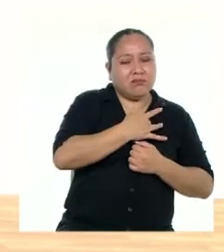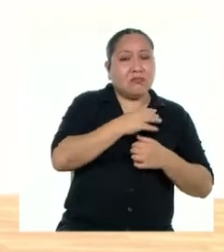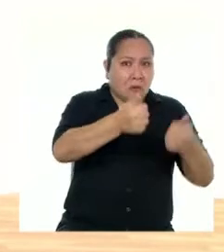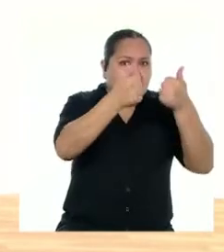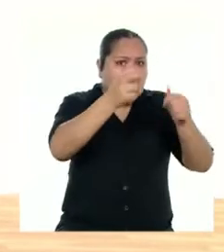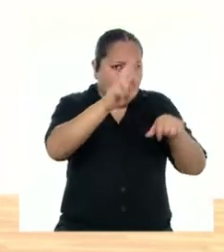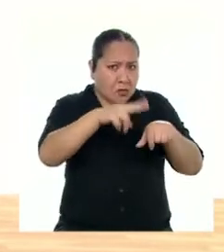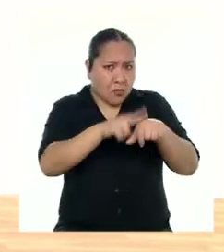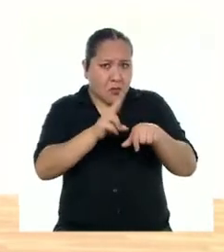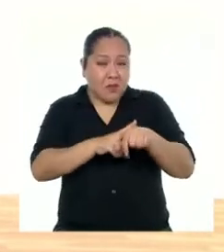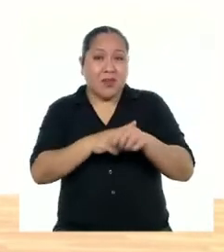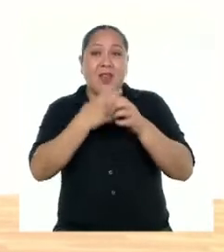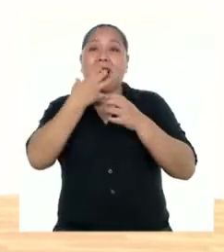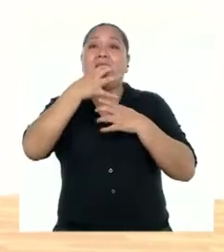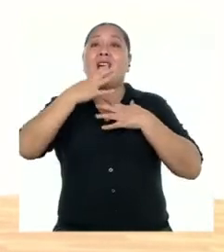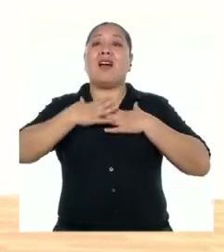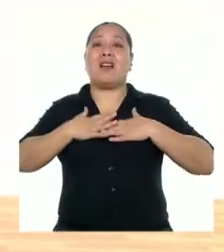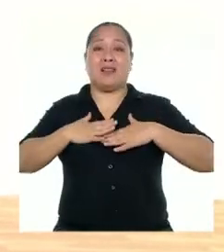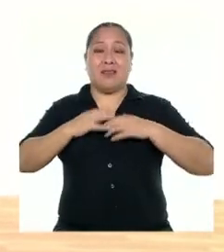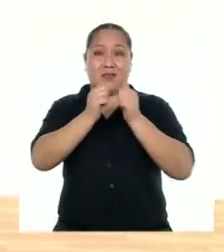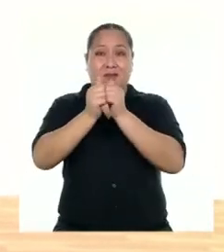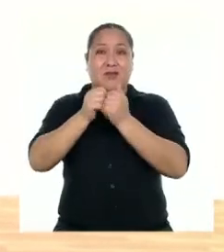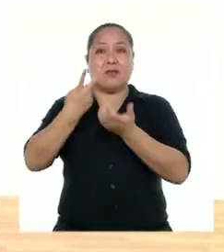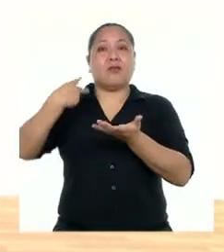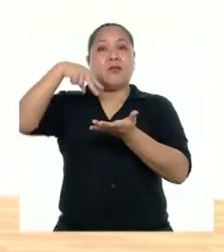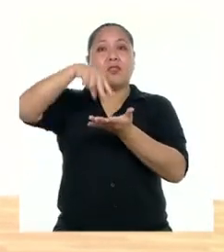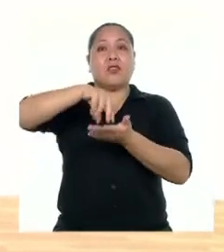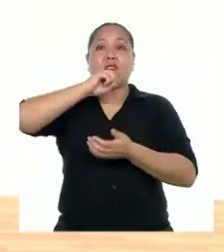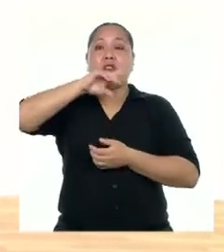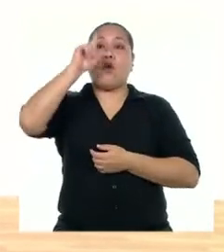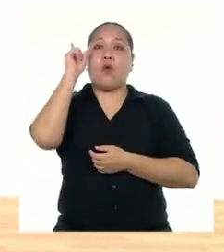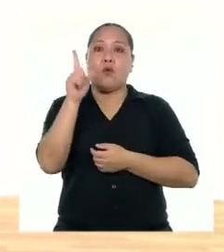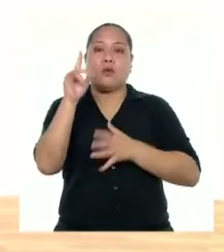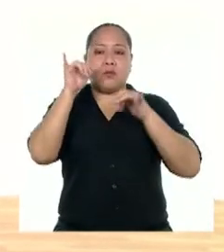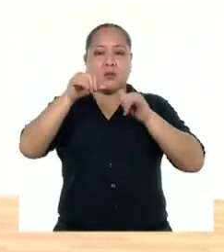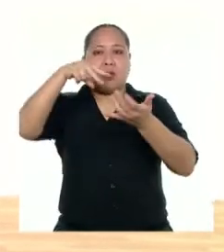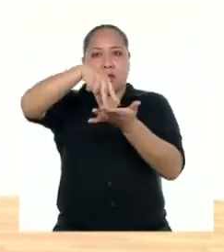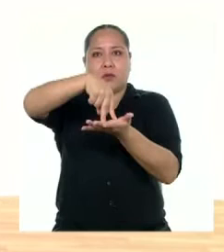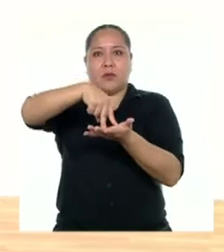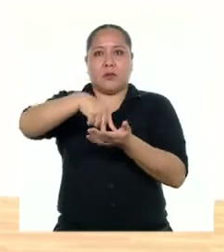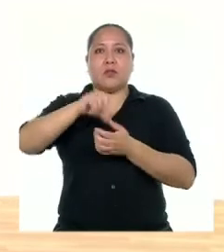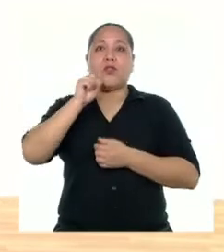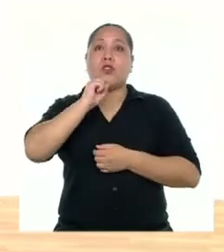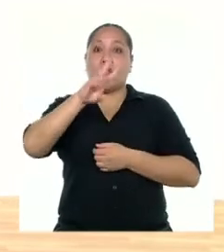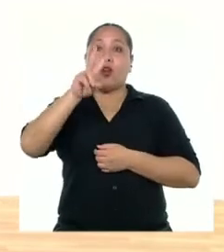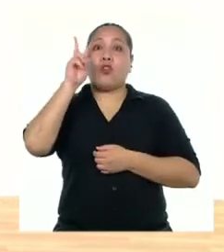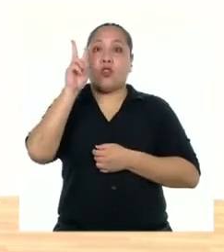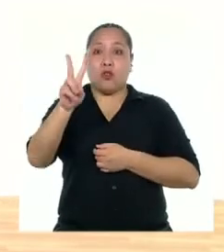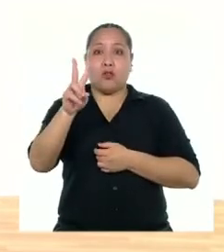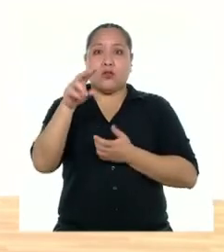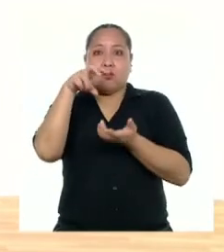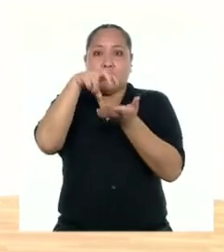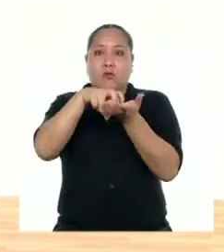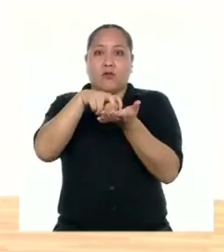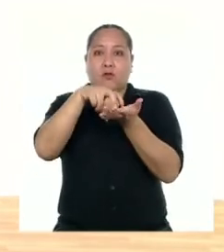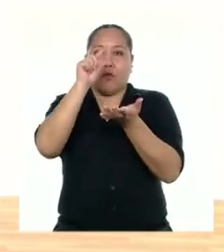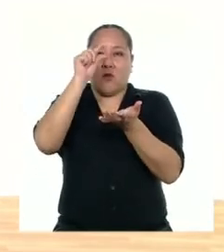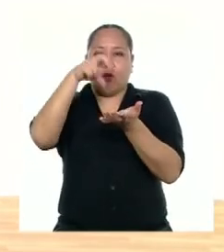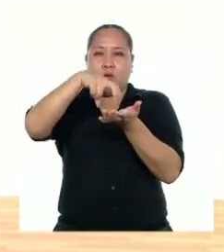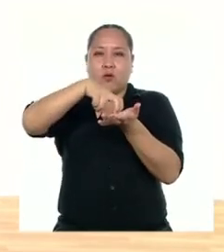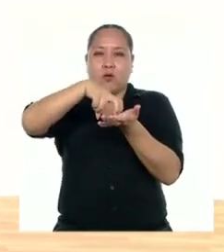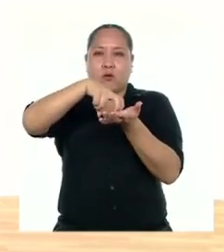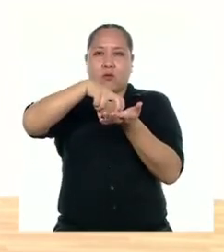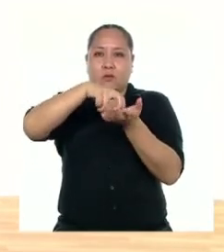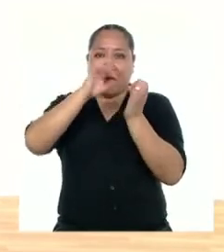Vamos a hacer un calentamiento juntos. Me pongo de pie. Cuando yo diga uno, me voy a quedar de pie. Si yo digo dos, flexiono las rodillas. Así.